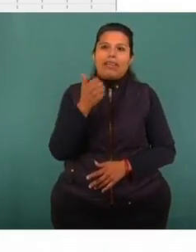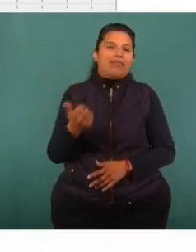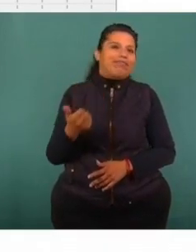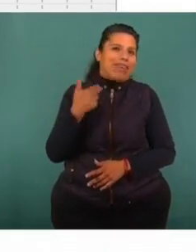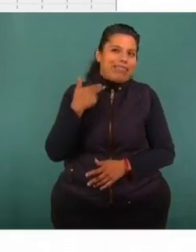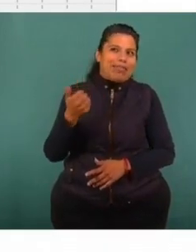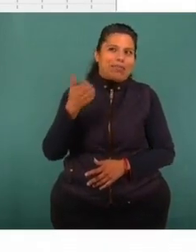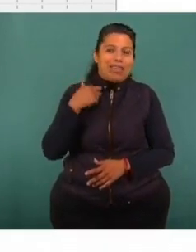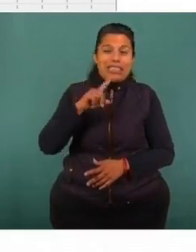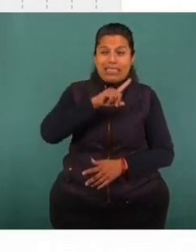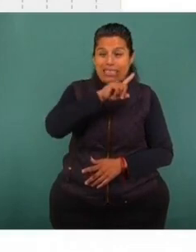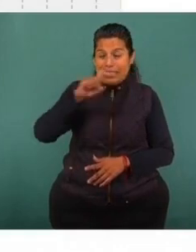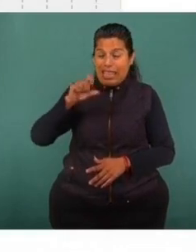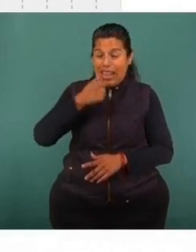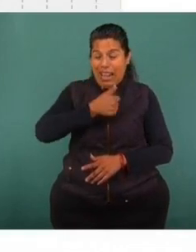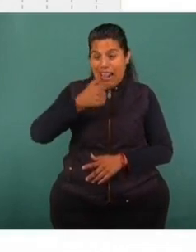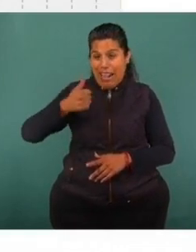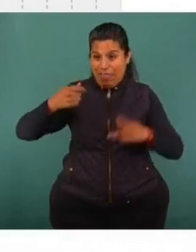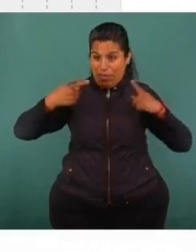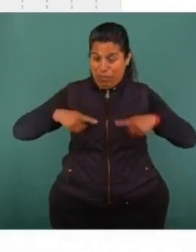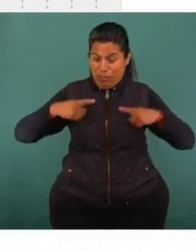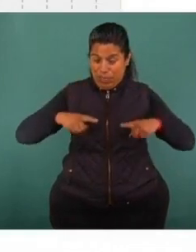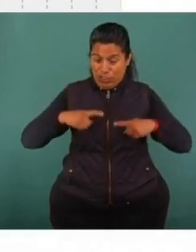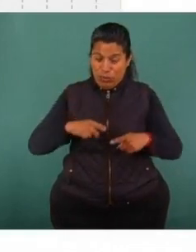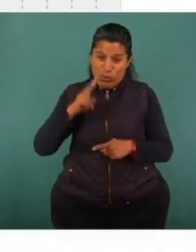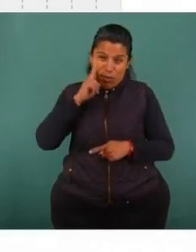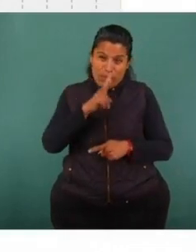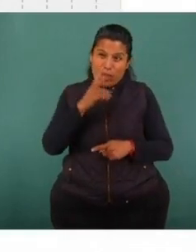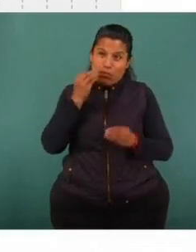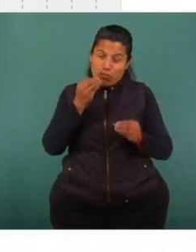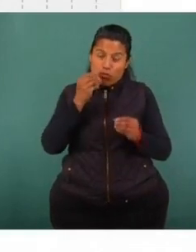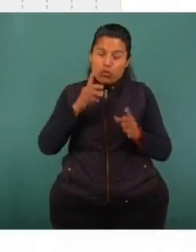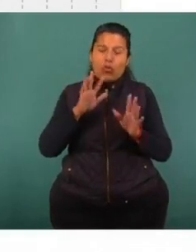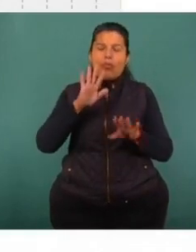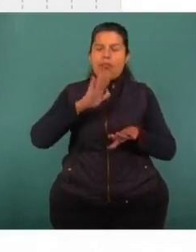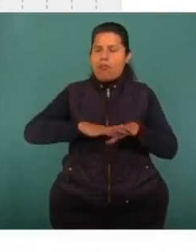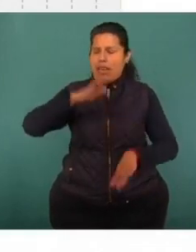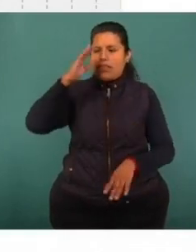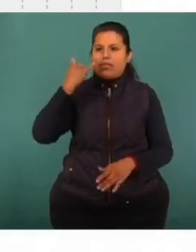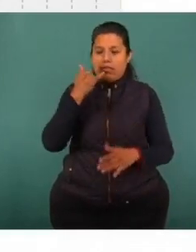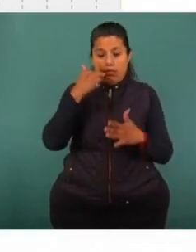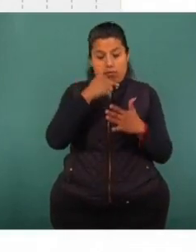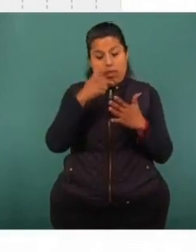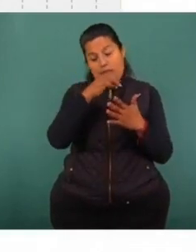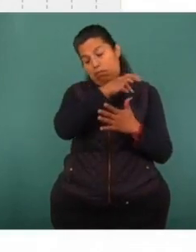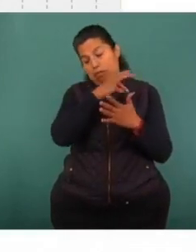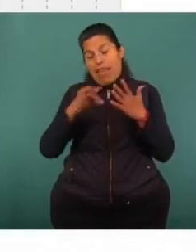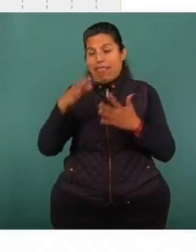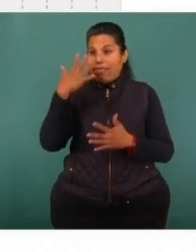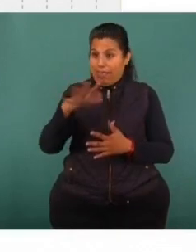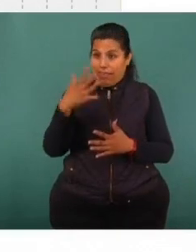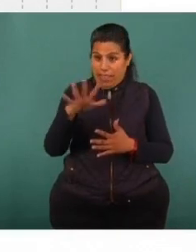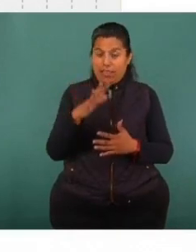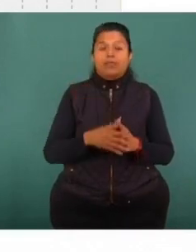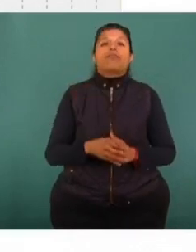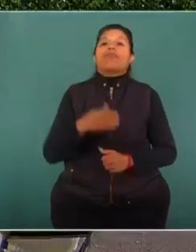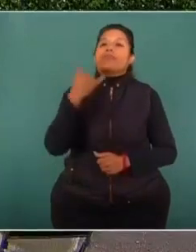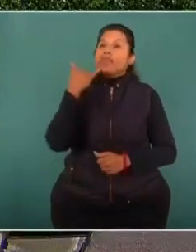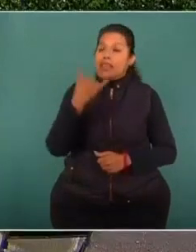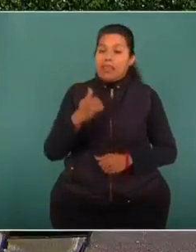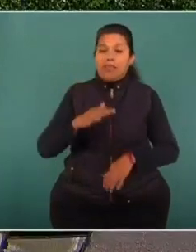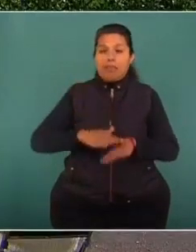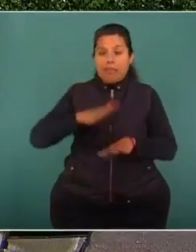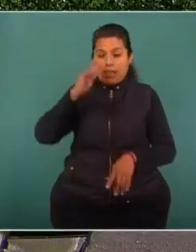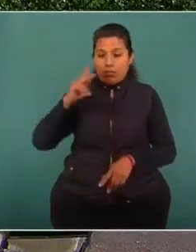loso por cada 100 mil habitantes, ocupa la clasificación número 10 también. Los municipios de mayor